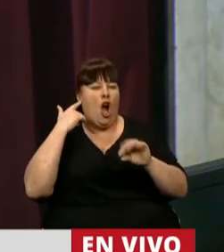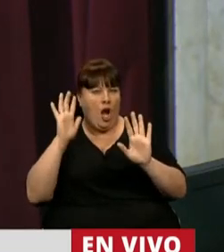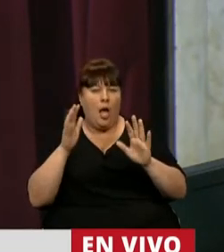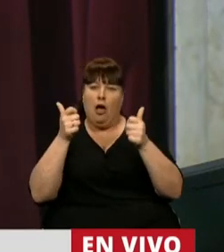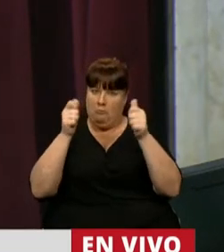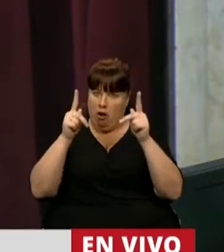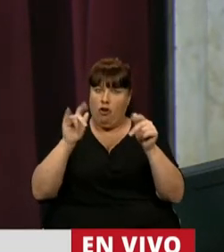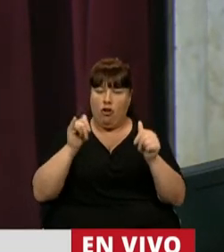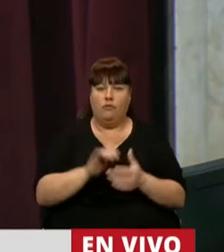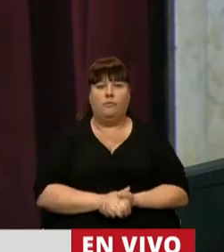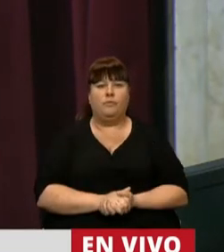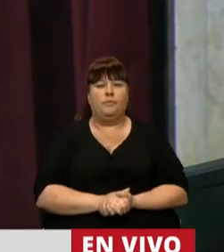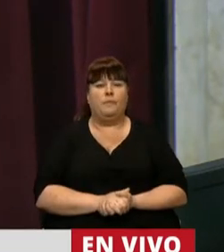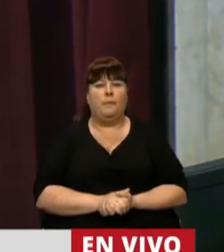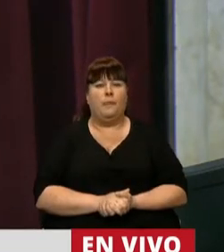Perfecto.